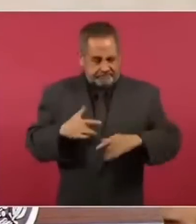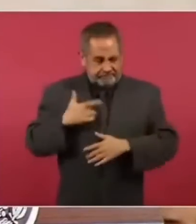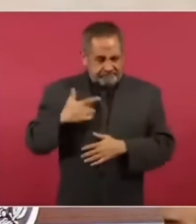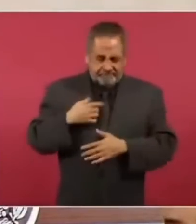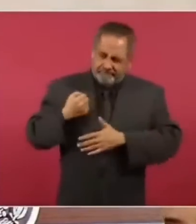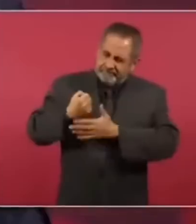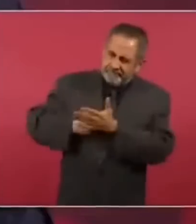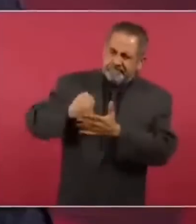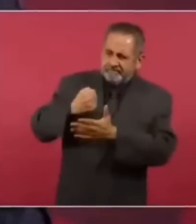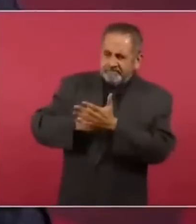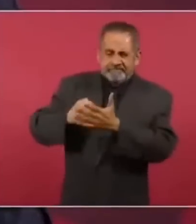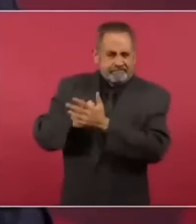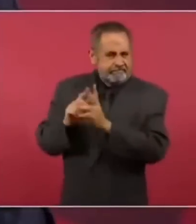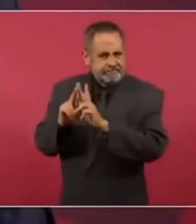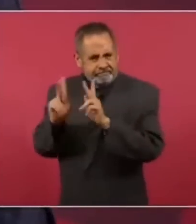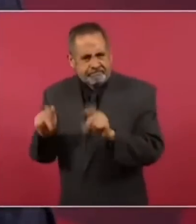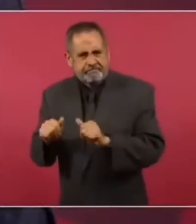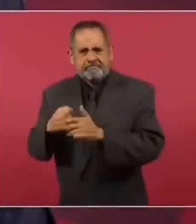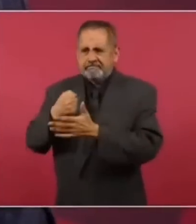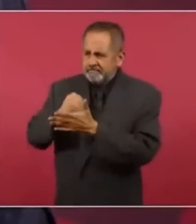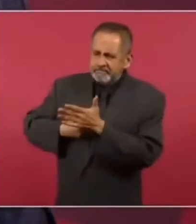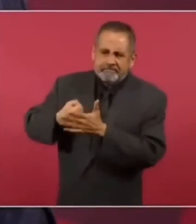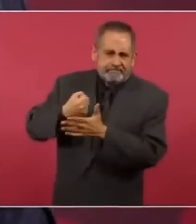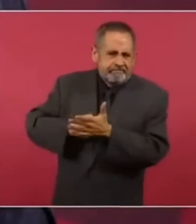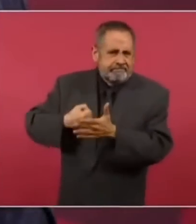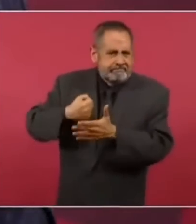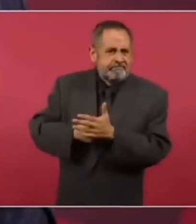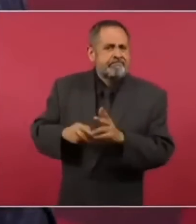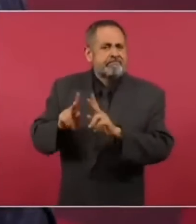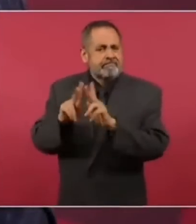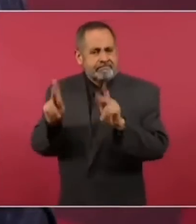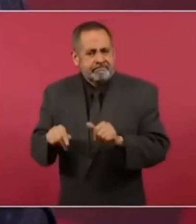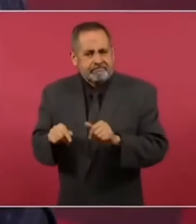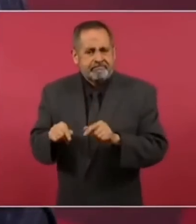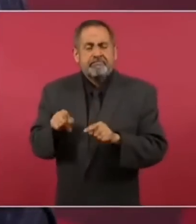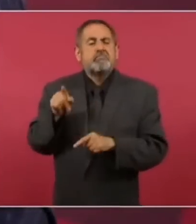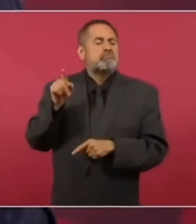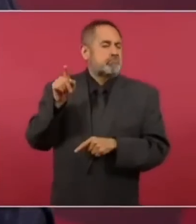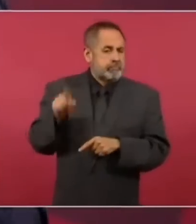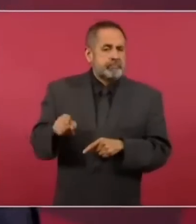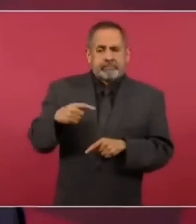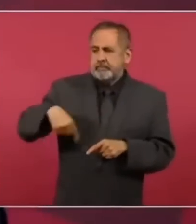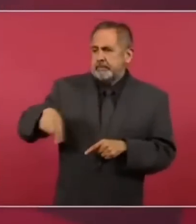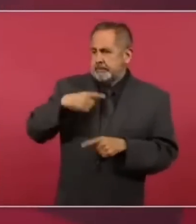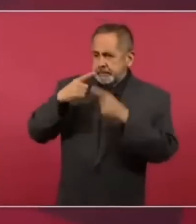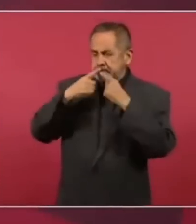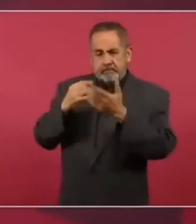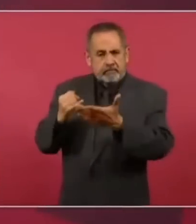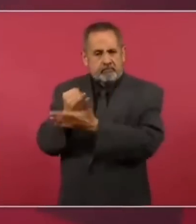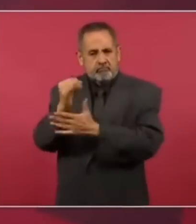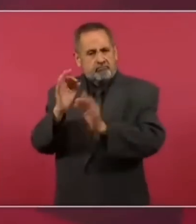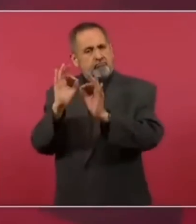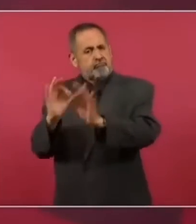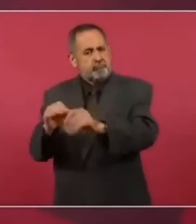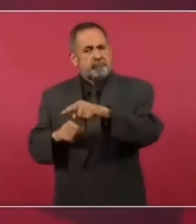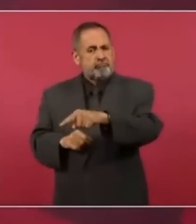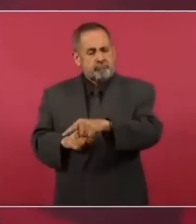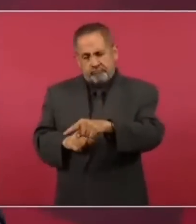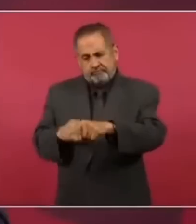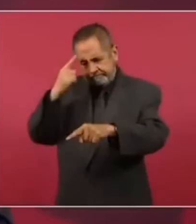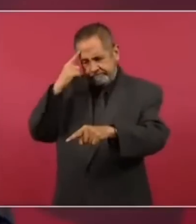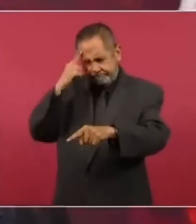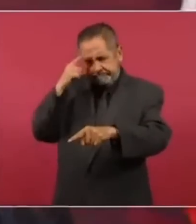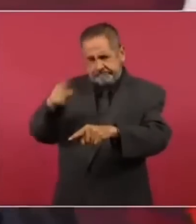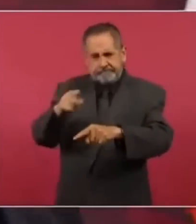luchamos y luchamos de manera pacífica decidimos por